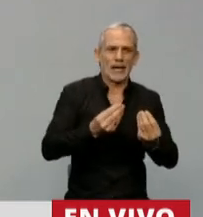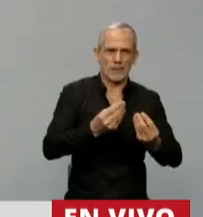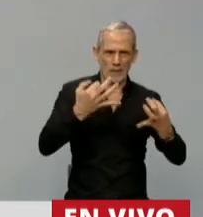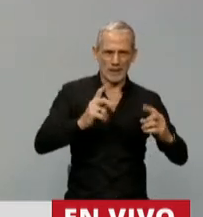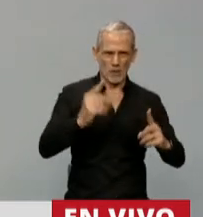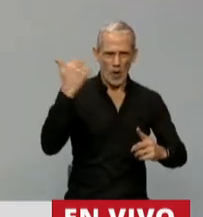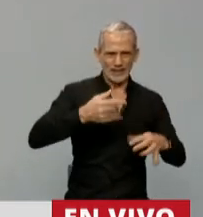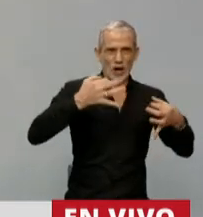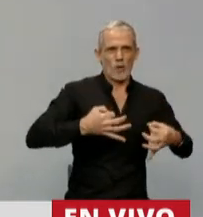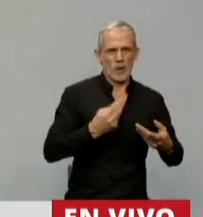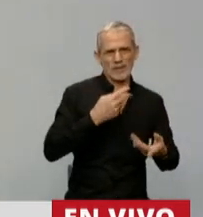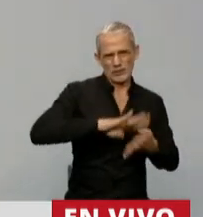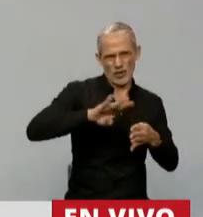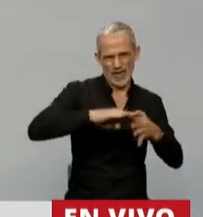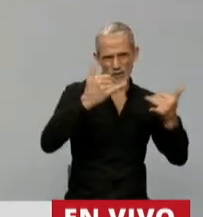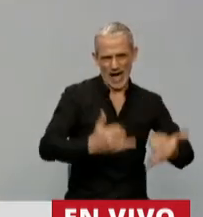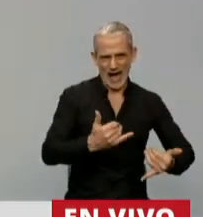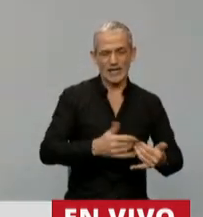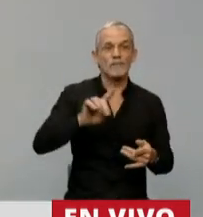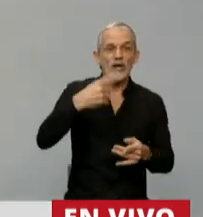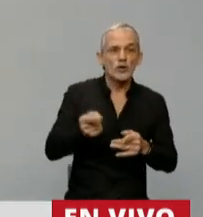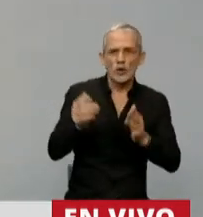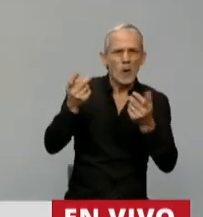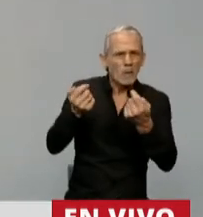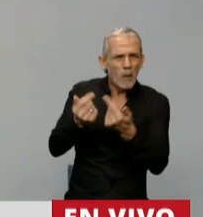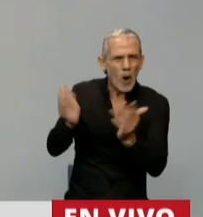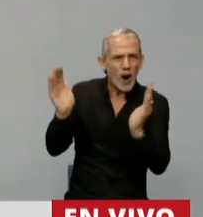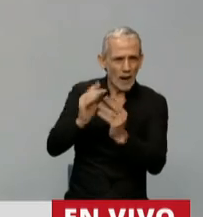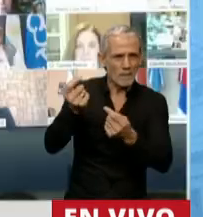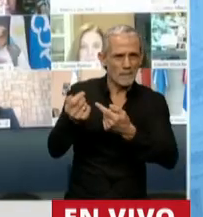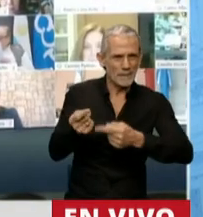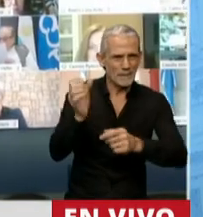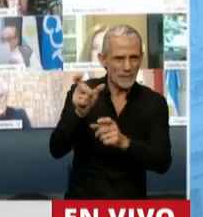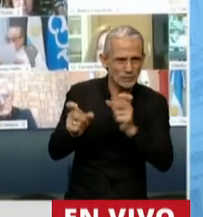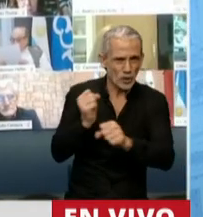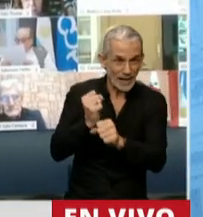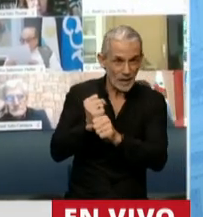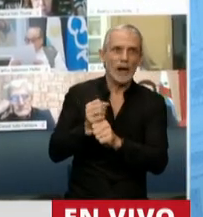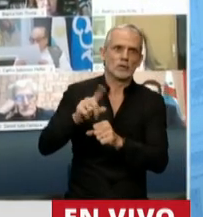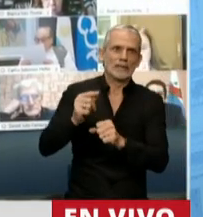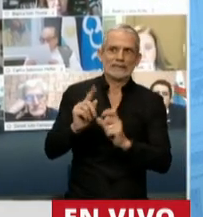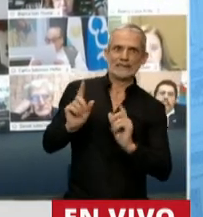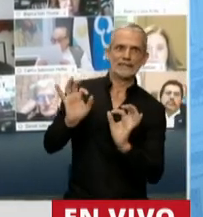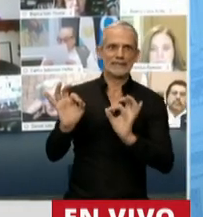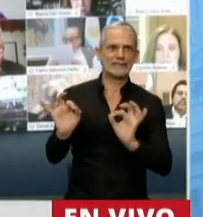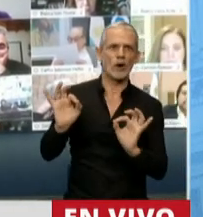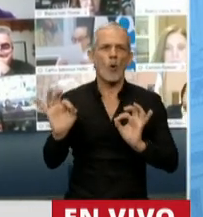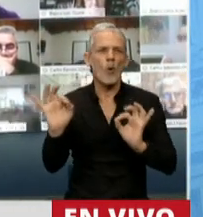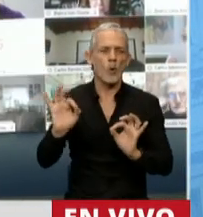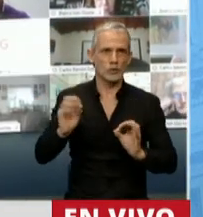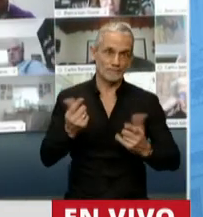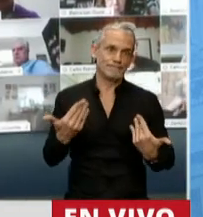Otros manteniendo estructuras mínimas para evitar los decaimientos y es por eso que resulta justo darle